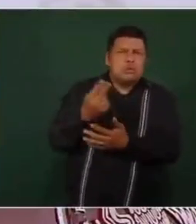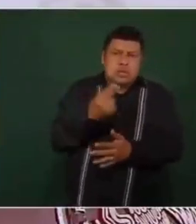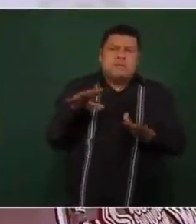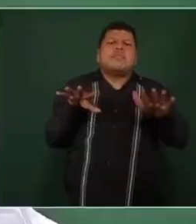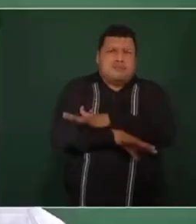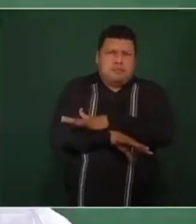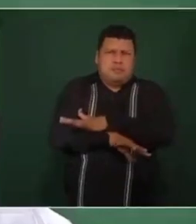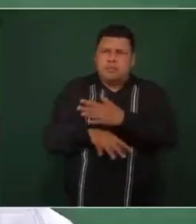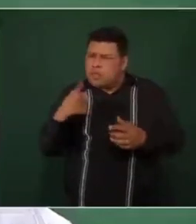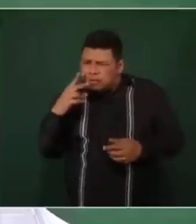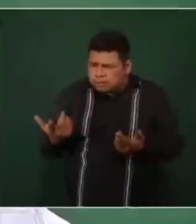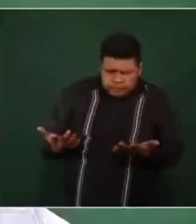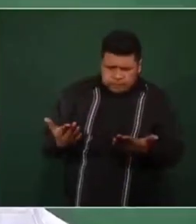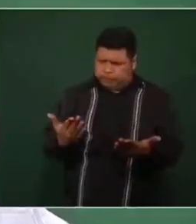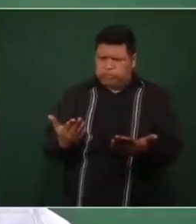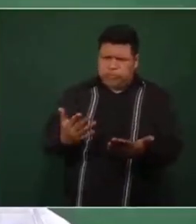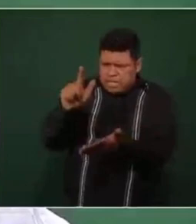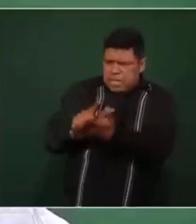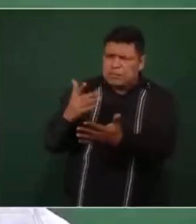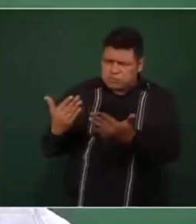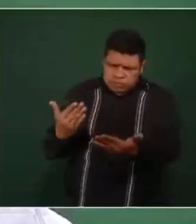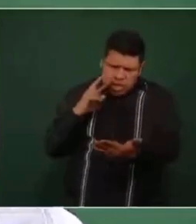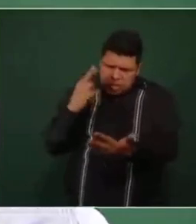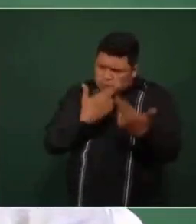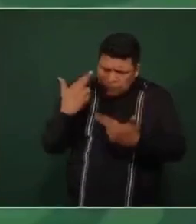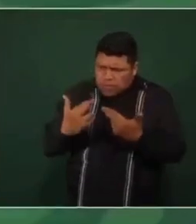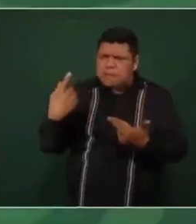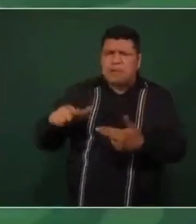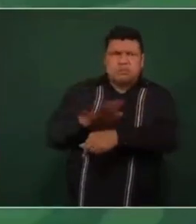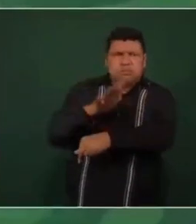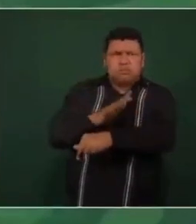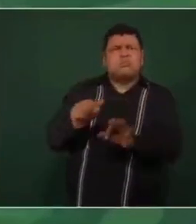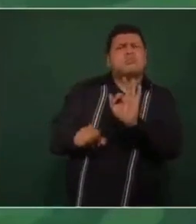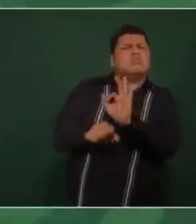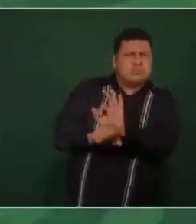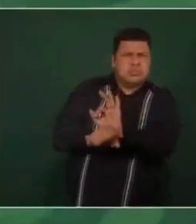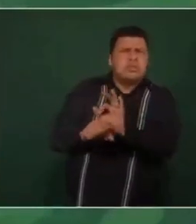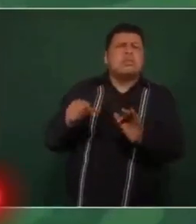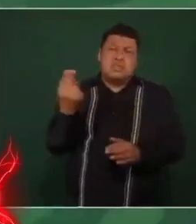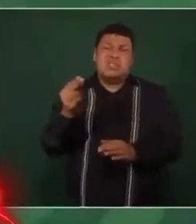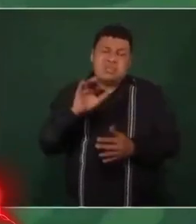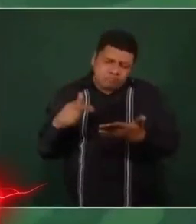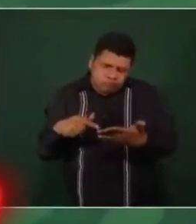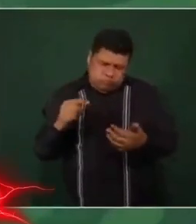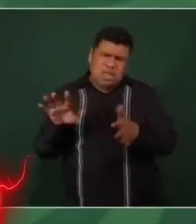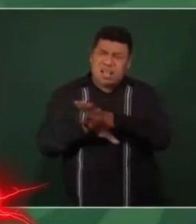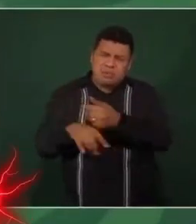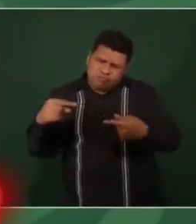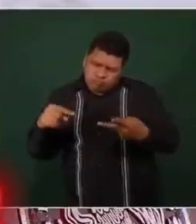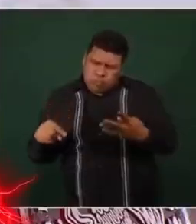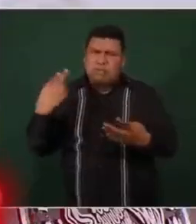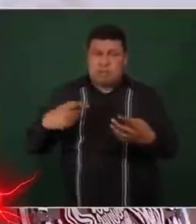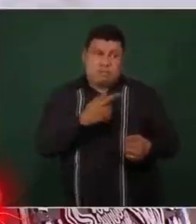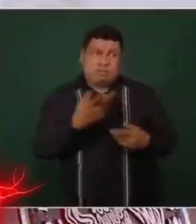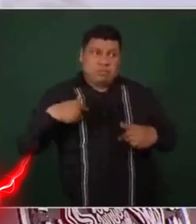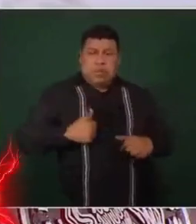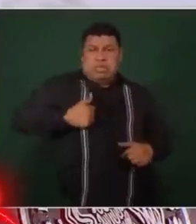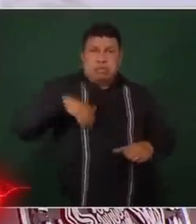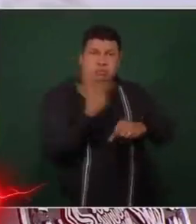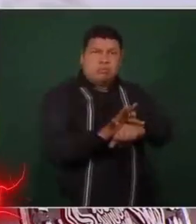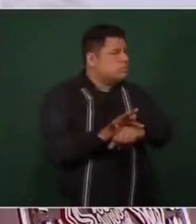a la ley eléctrica para que no existan estas